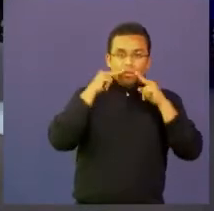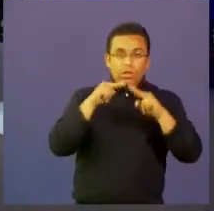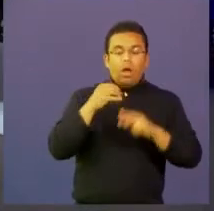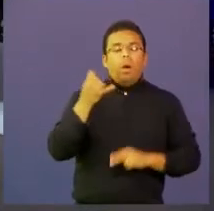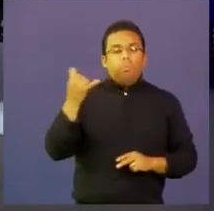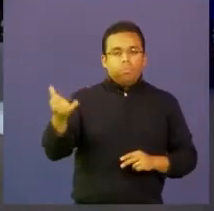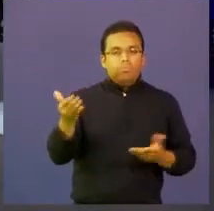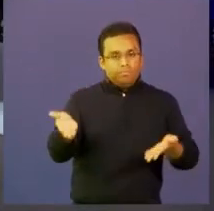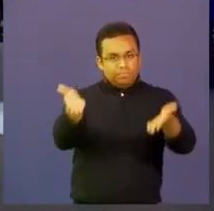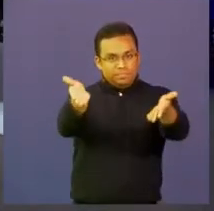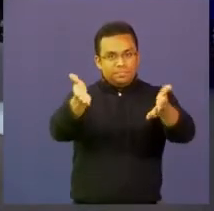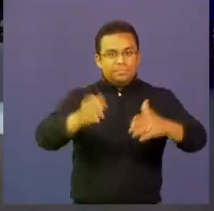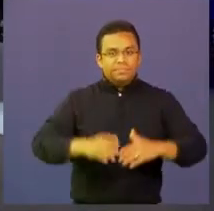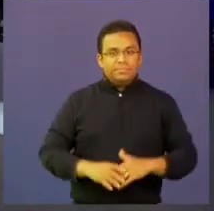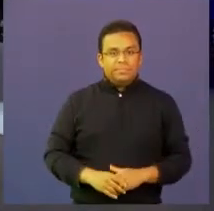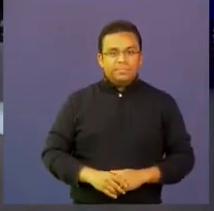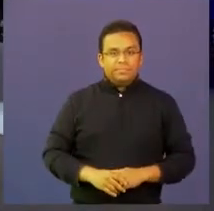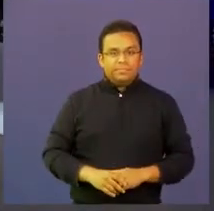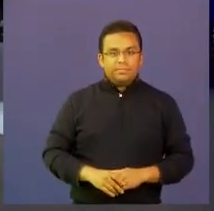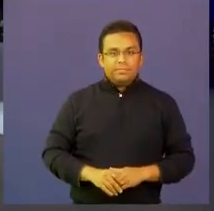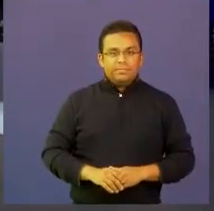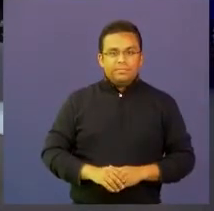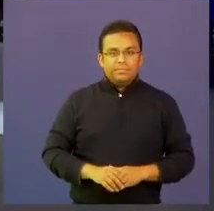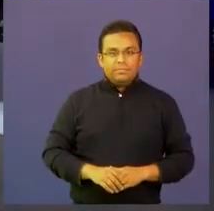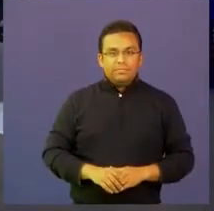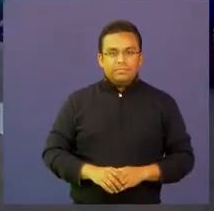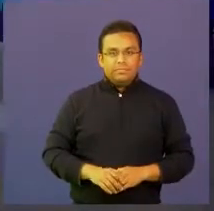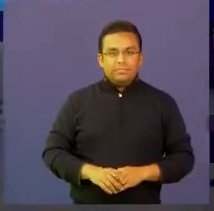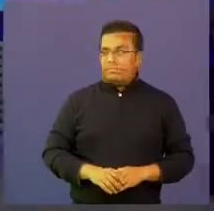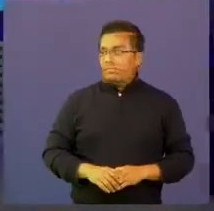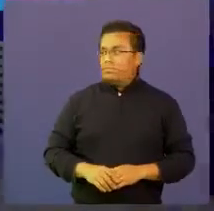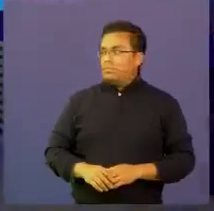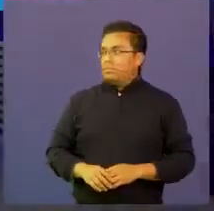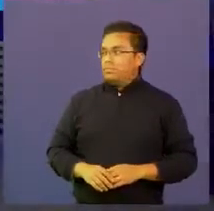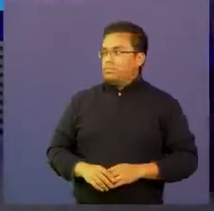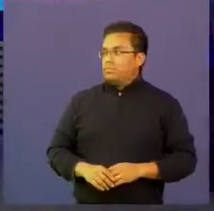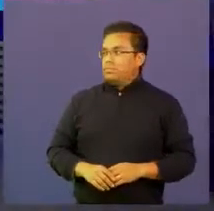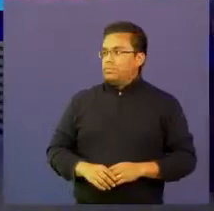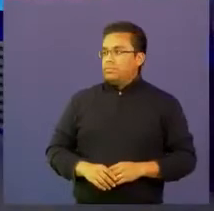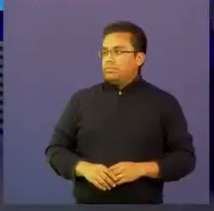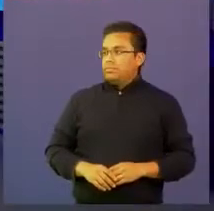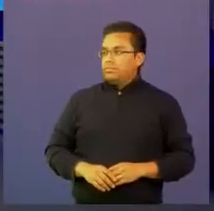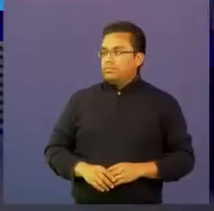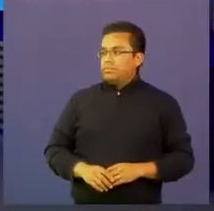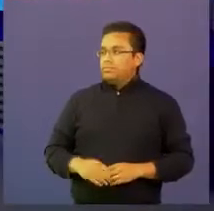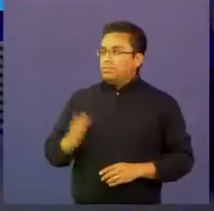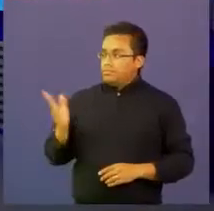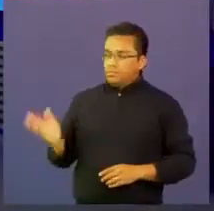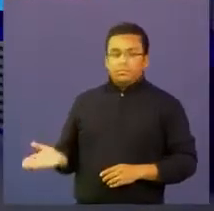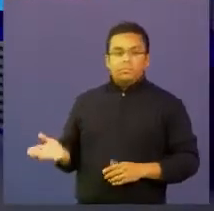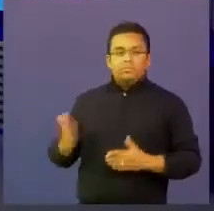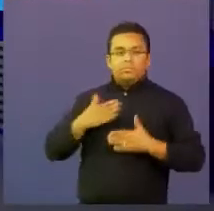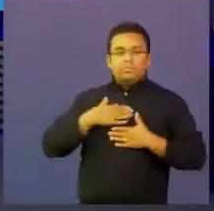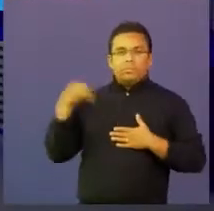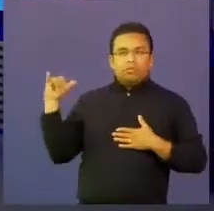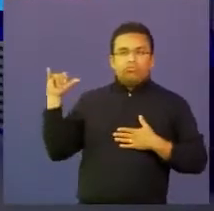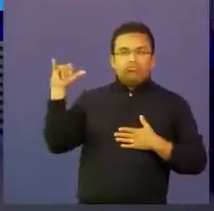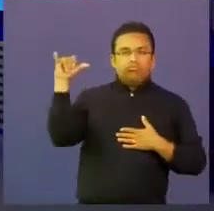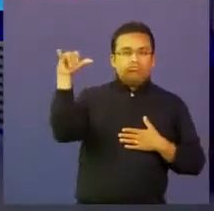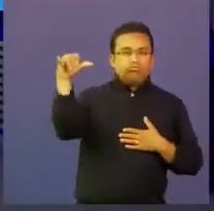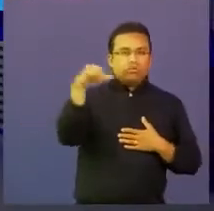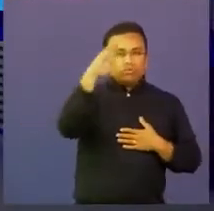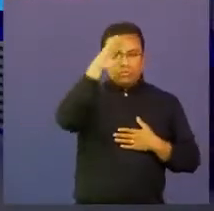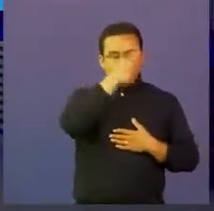Maguaret para los niños bueno entonces ya nos tocó el turno como desde la Fuerza Aérea empezamos a motivar a que todos